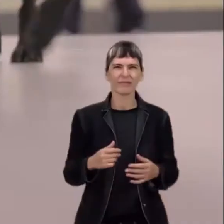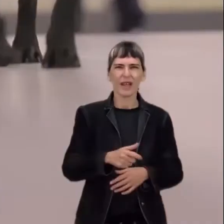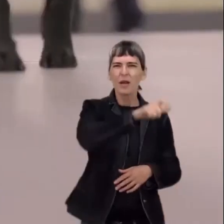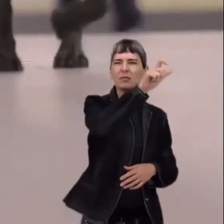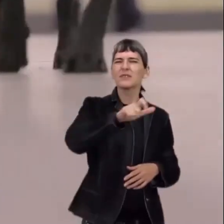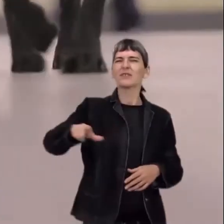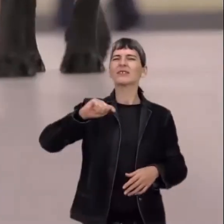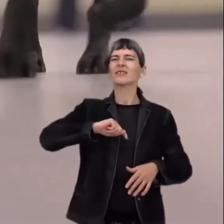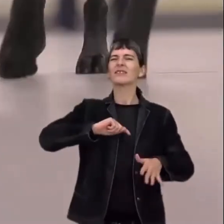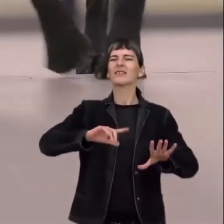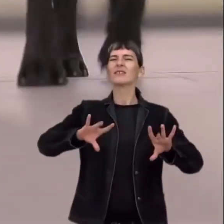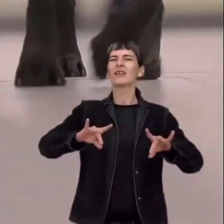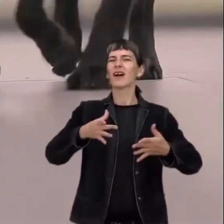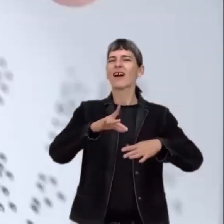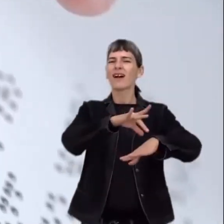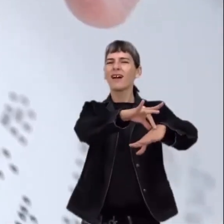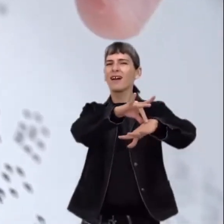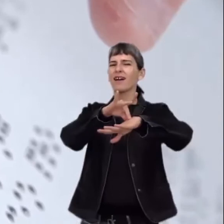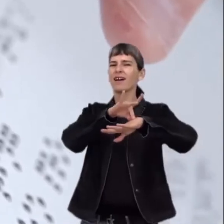muchos caminos para sentir